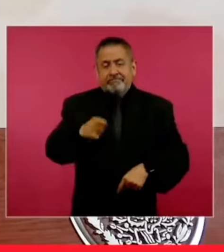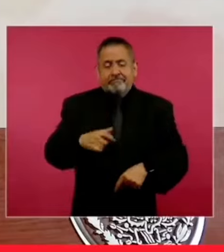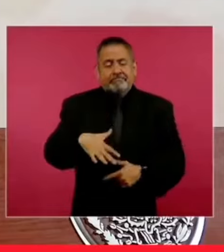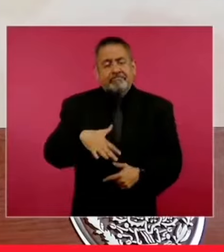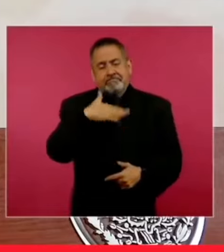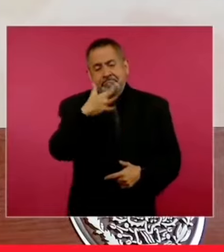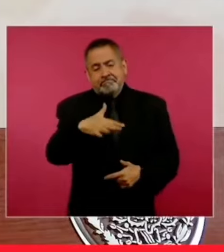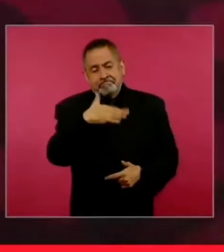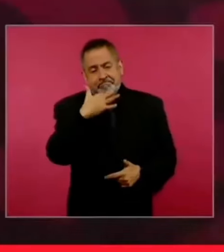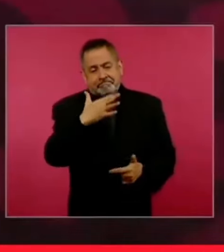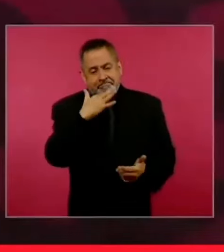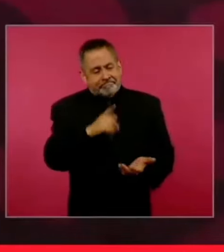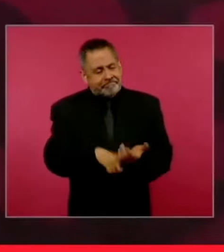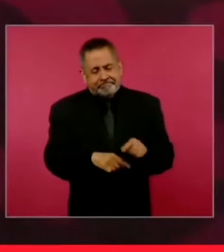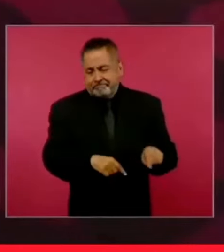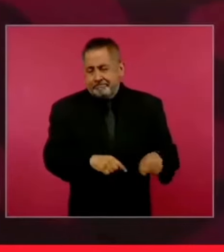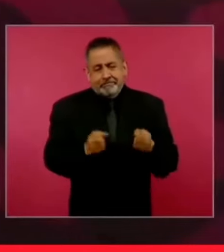corrupción,